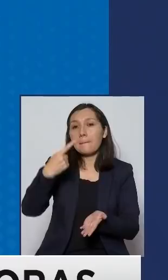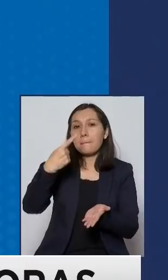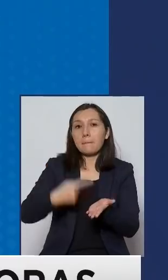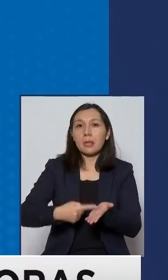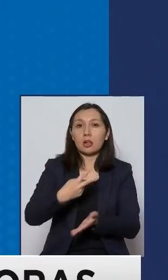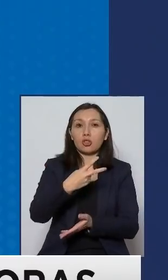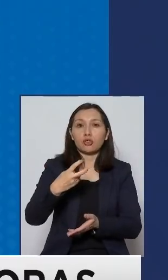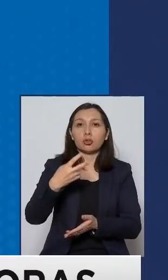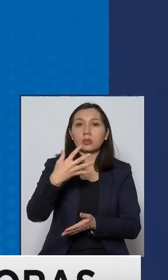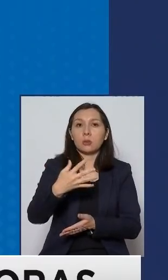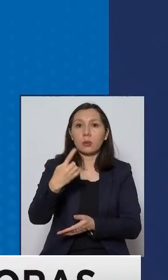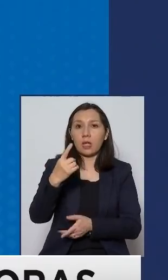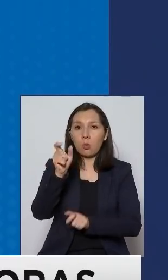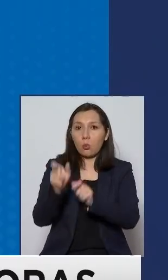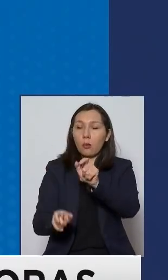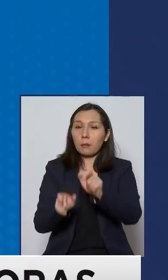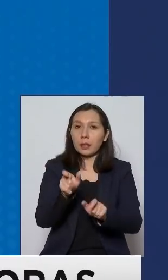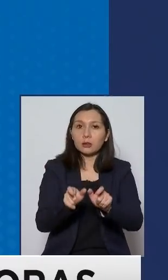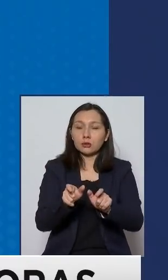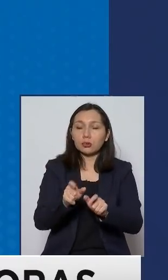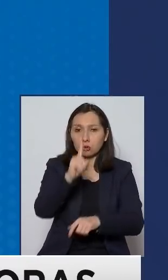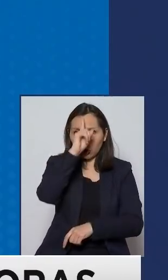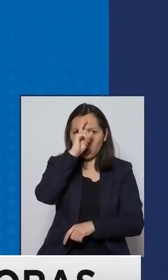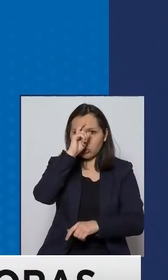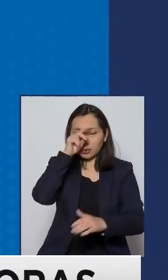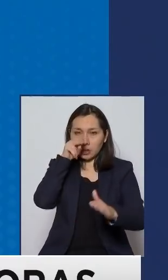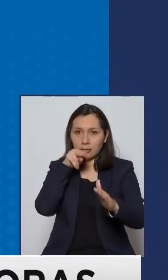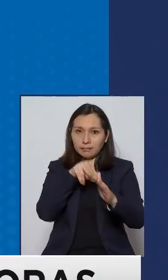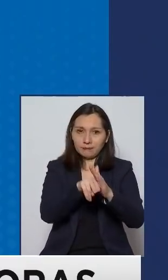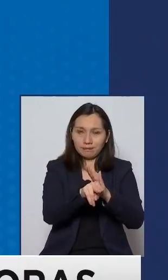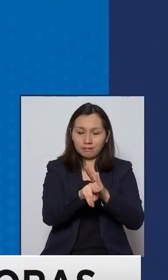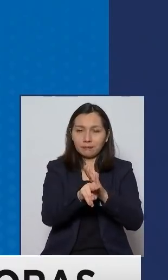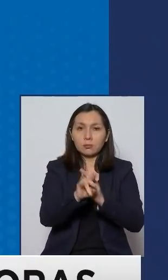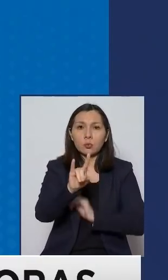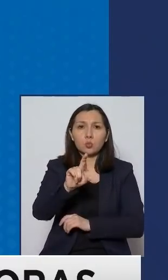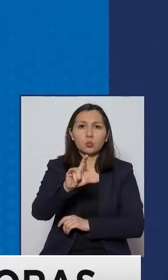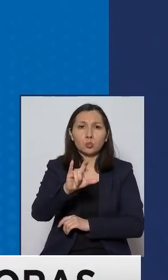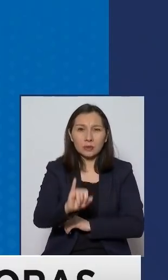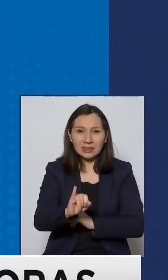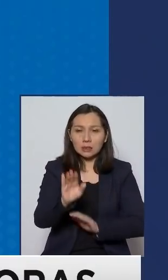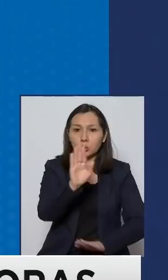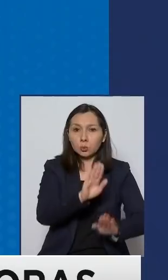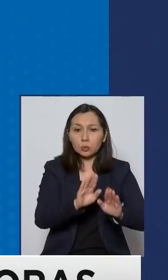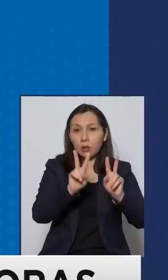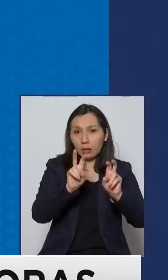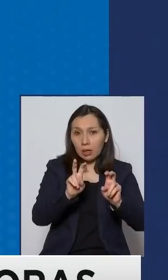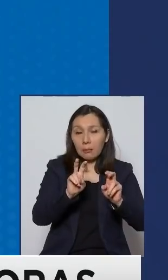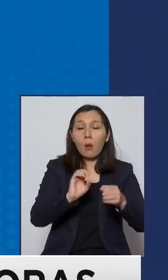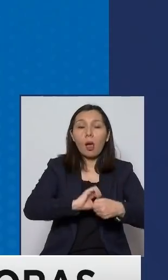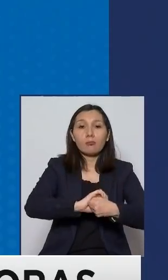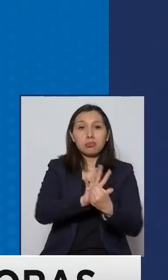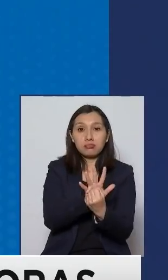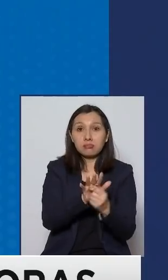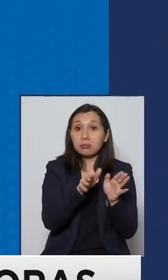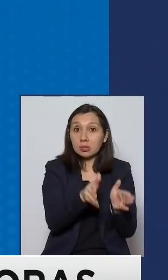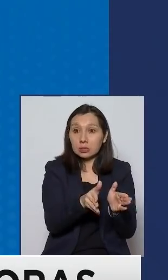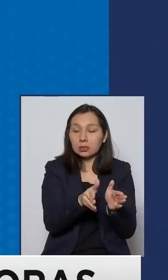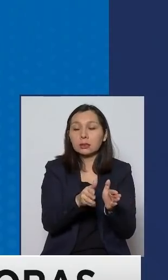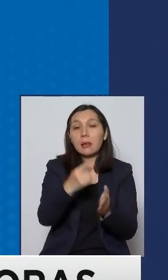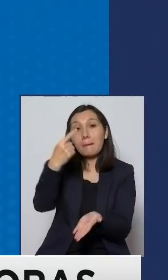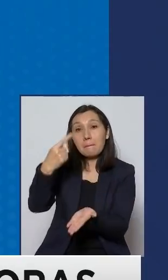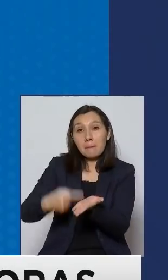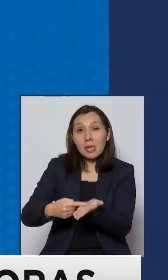.251 personas en una unidad de tratamiento intensivo por COVID, de los cuales